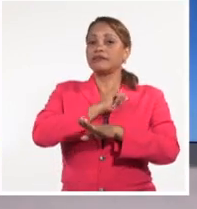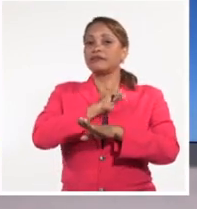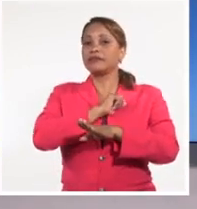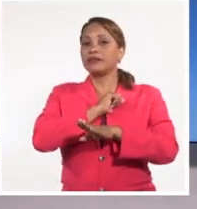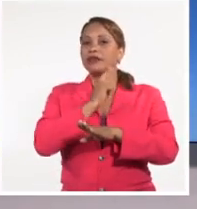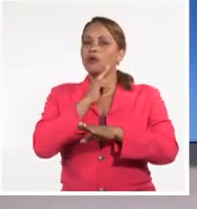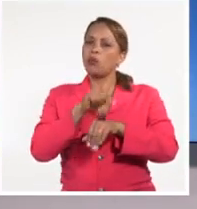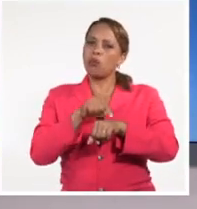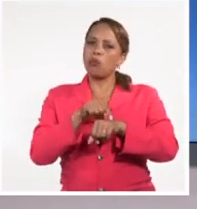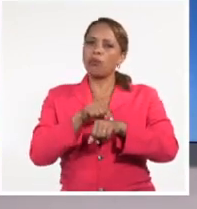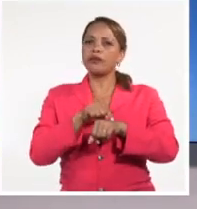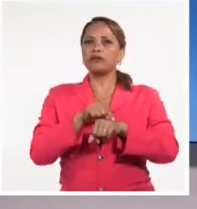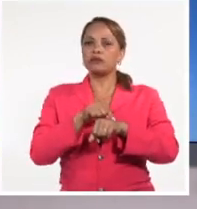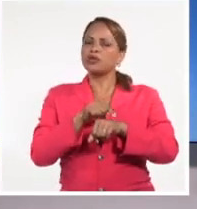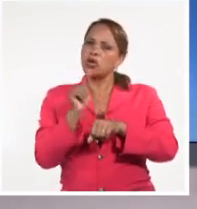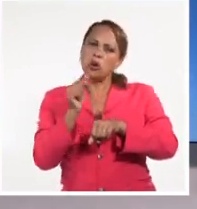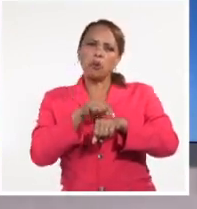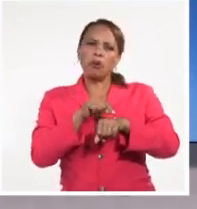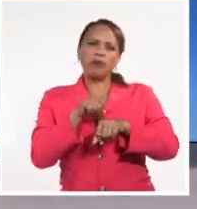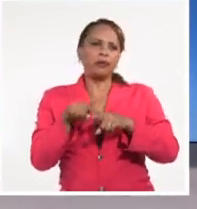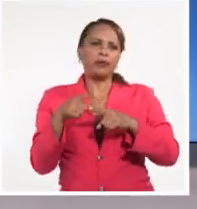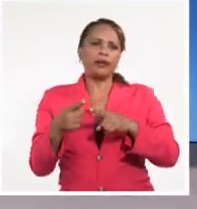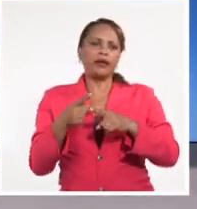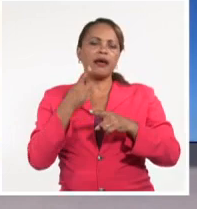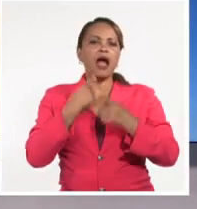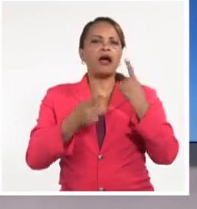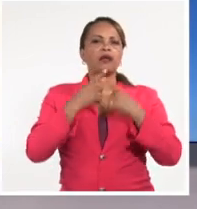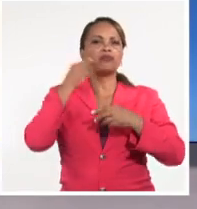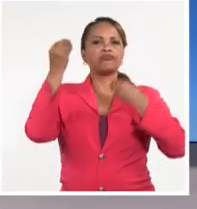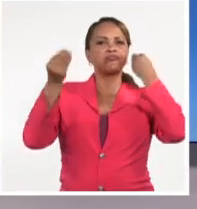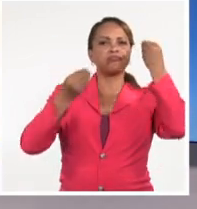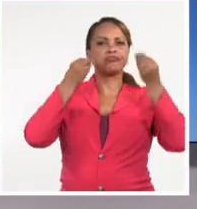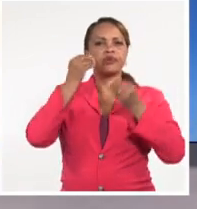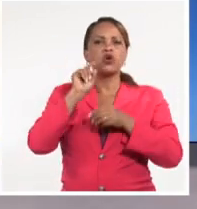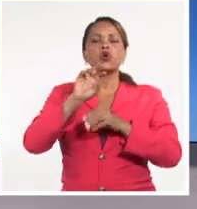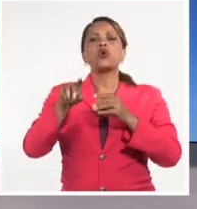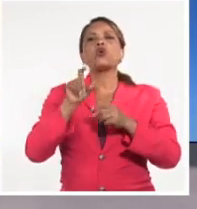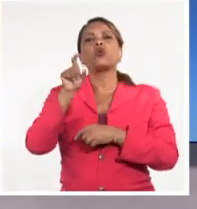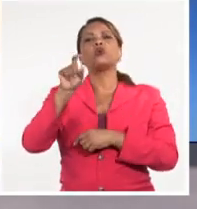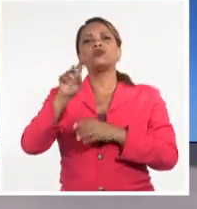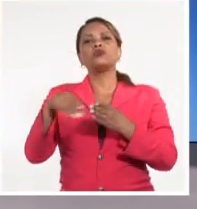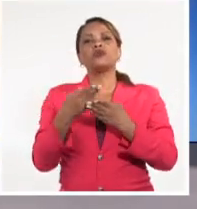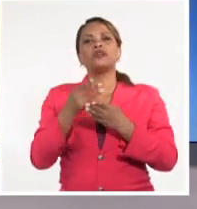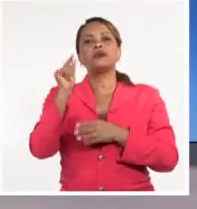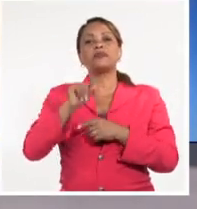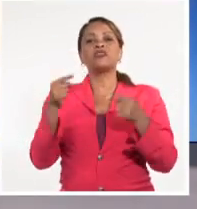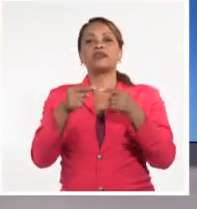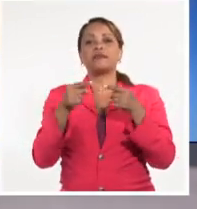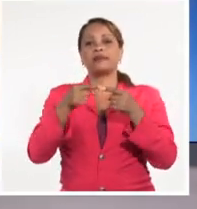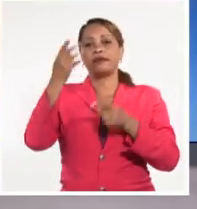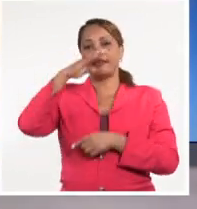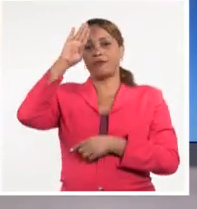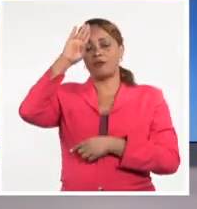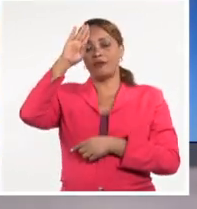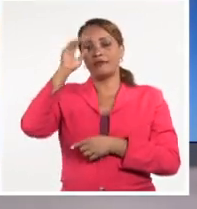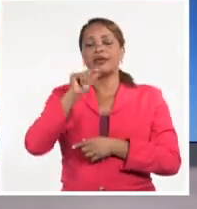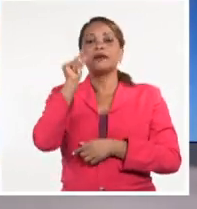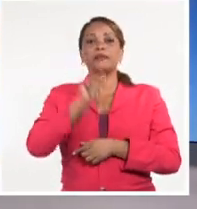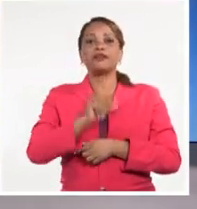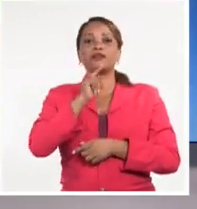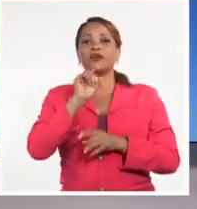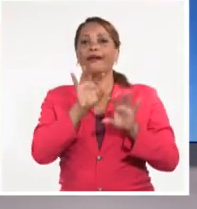unos instantes, sí, unos instantes para un tema que ha preocupado en los últimos días a los enemigos del pueblo de Cuba, a los terroristas